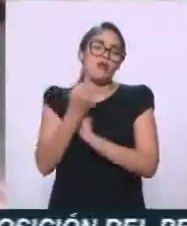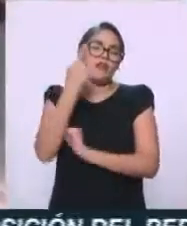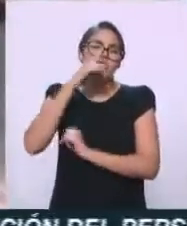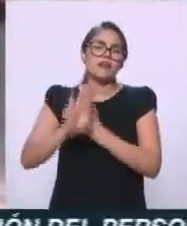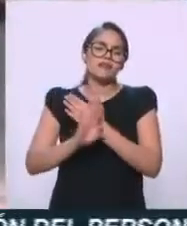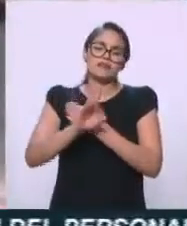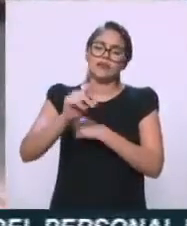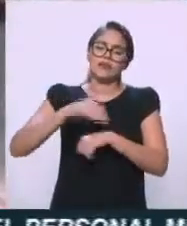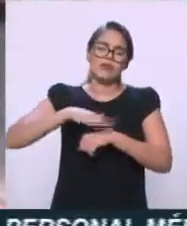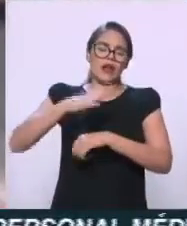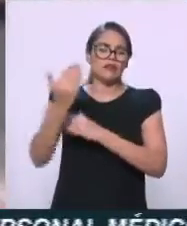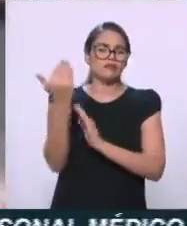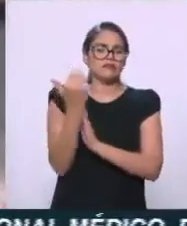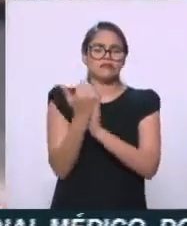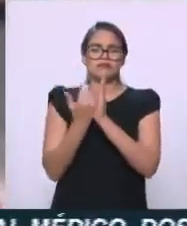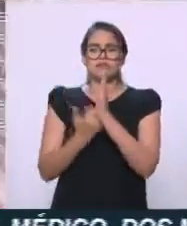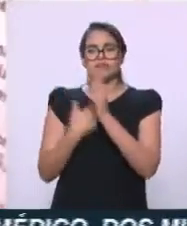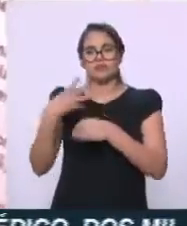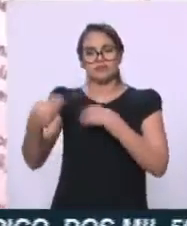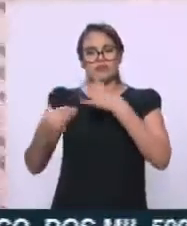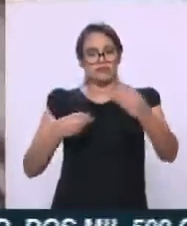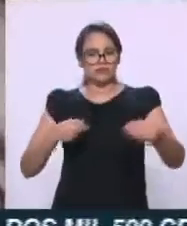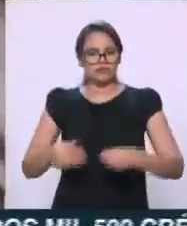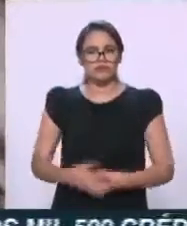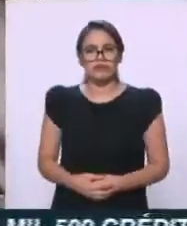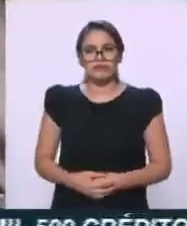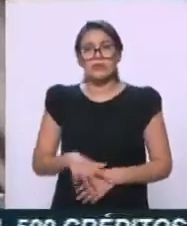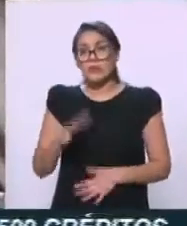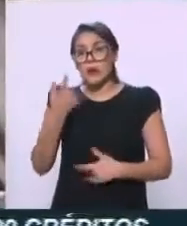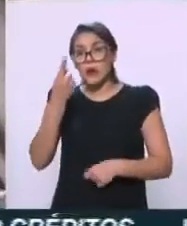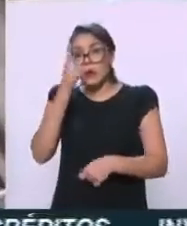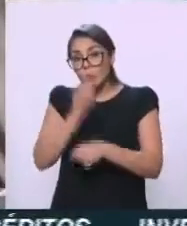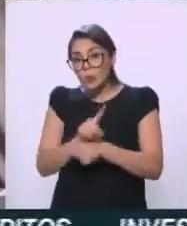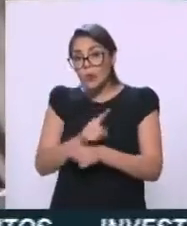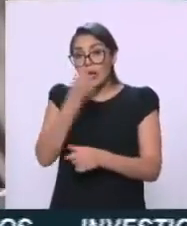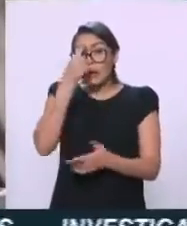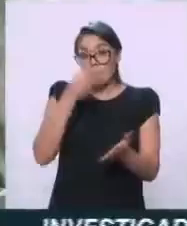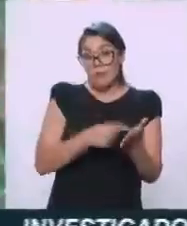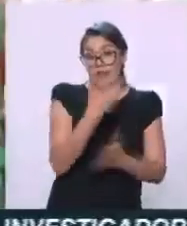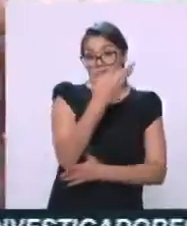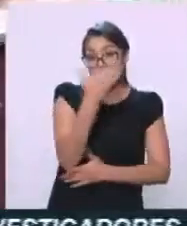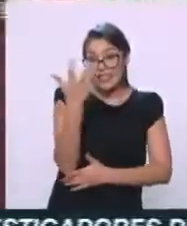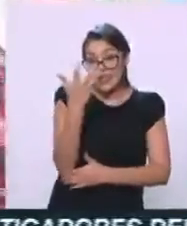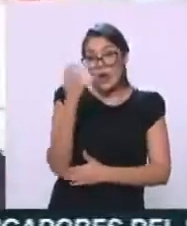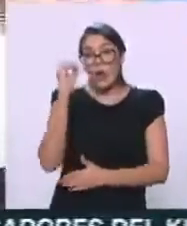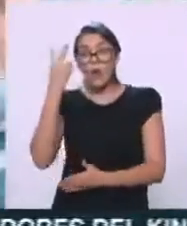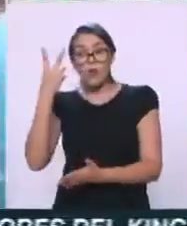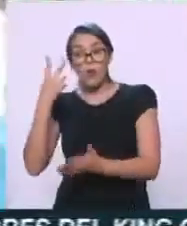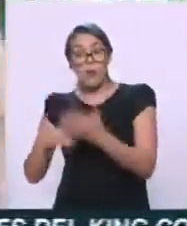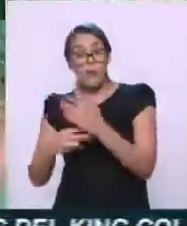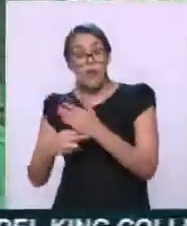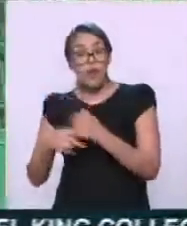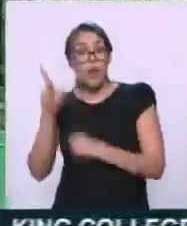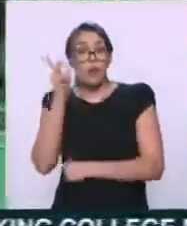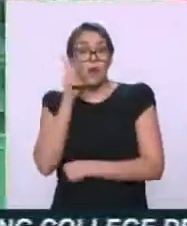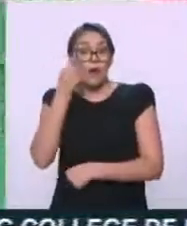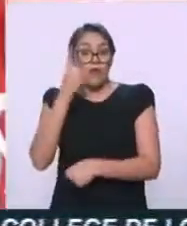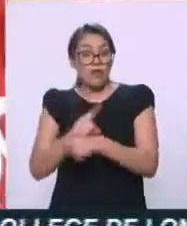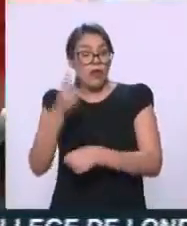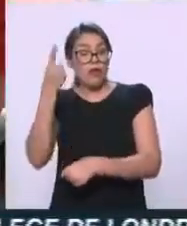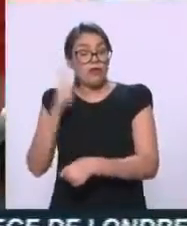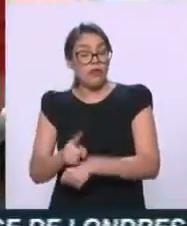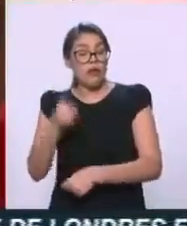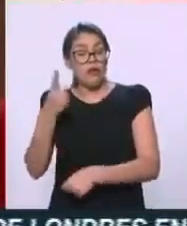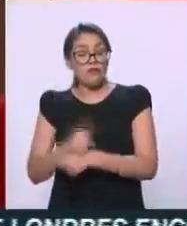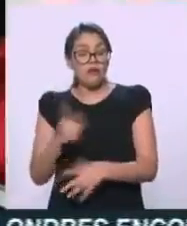A nivel local se realizan en promedio de 1.500 a 2.000 pruebas COVID-19 todos los días. Y se han recibido